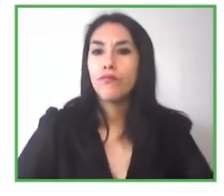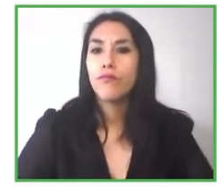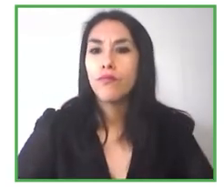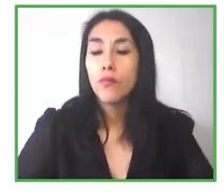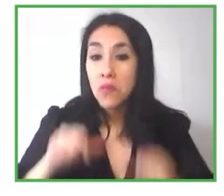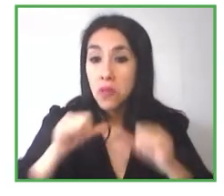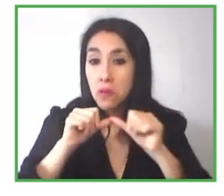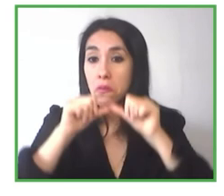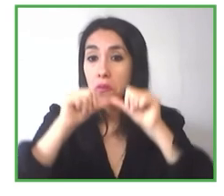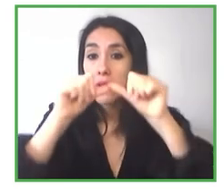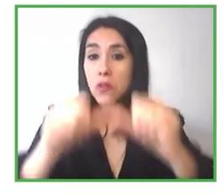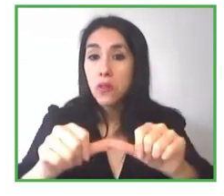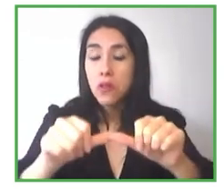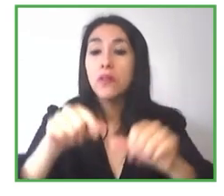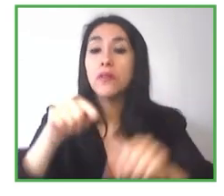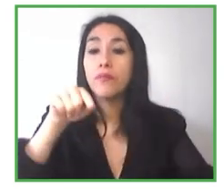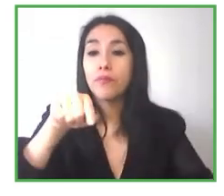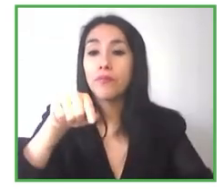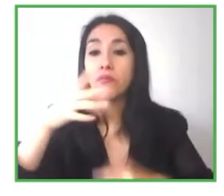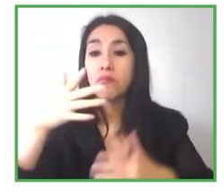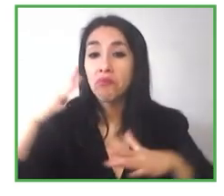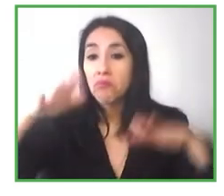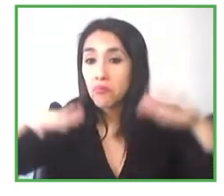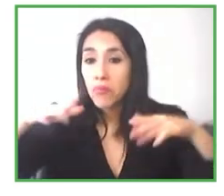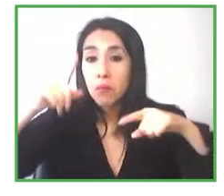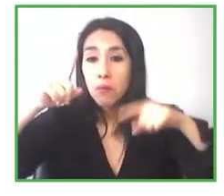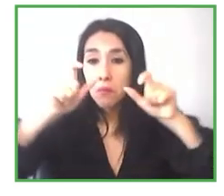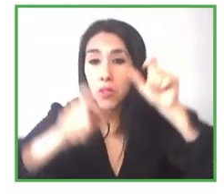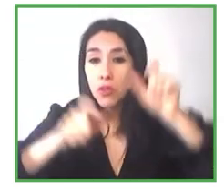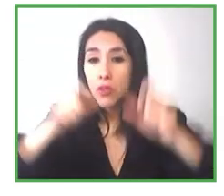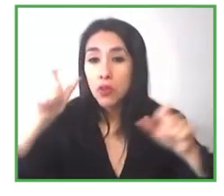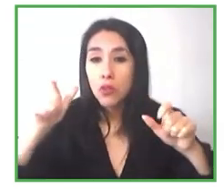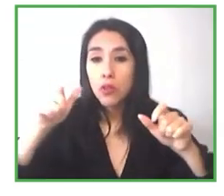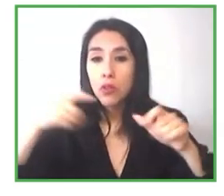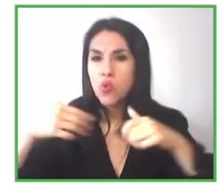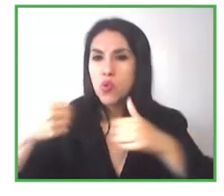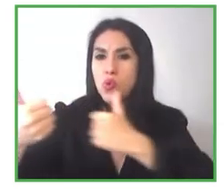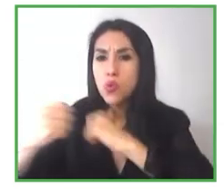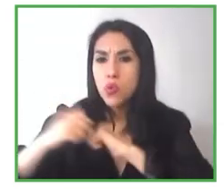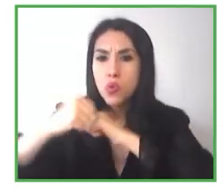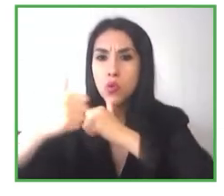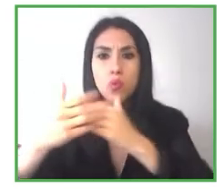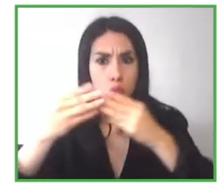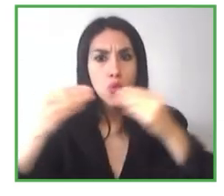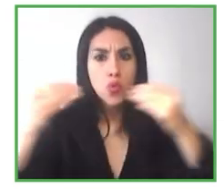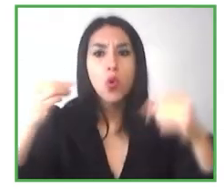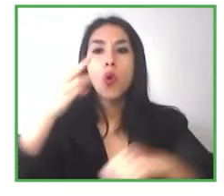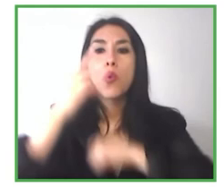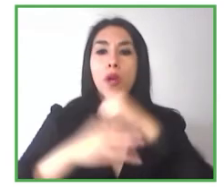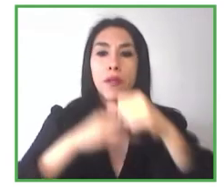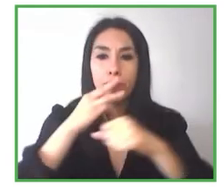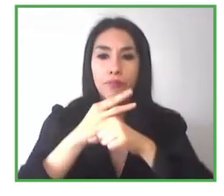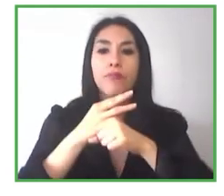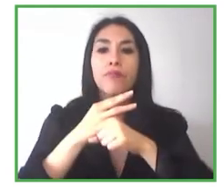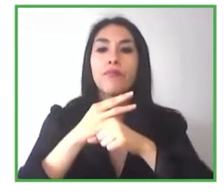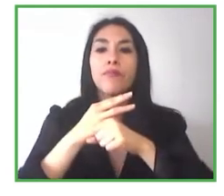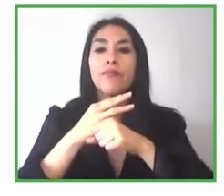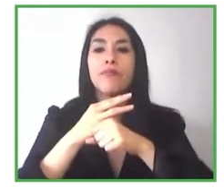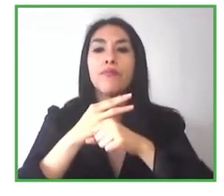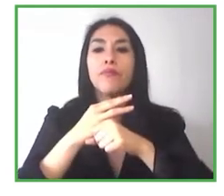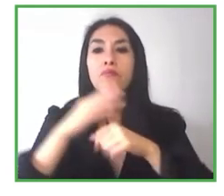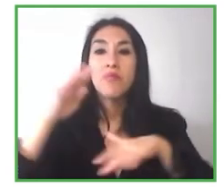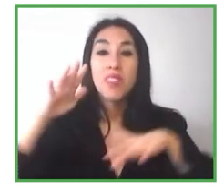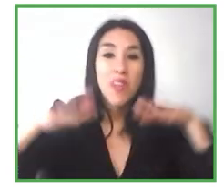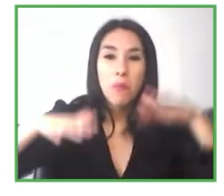mientras seguimos entendiendo cuáles son los desafíos de las personas en todo el mundo cuáles son las nuevas áreas que podemos